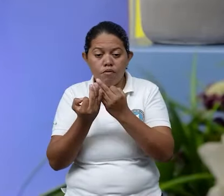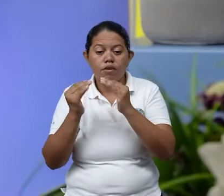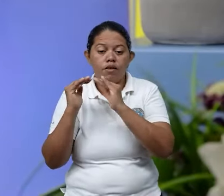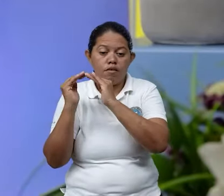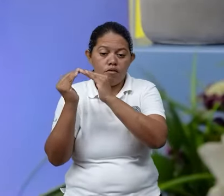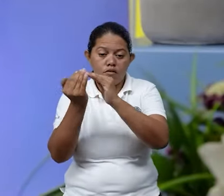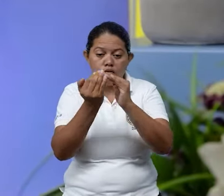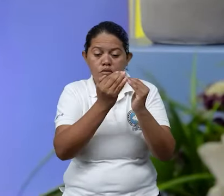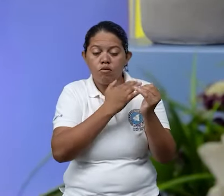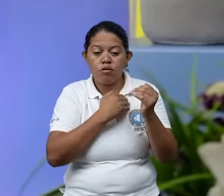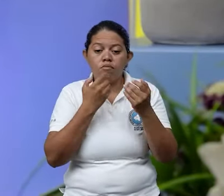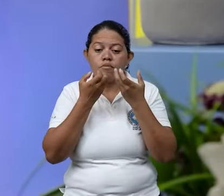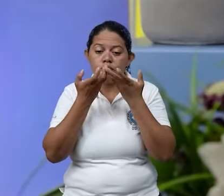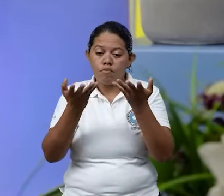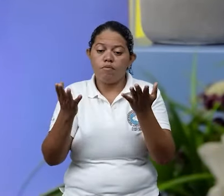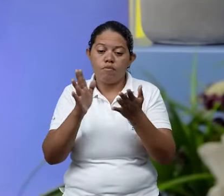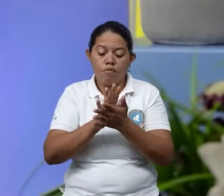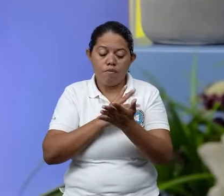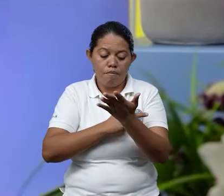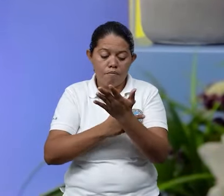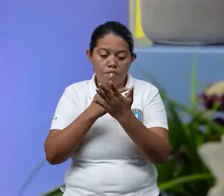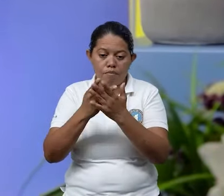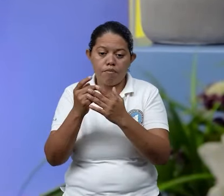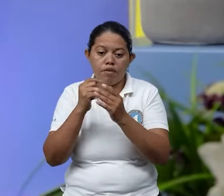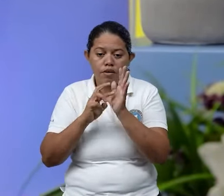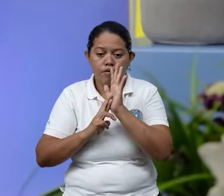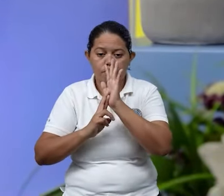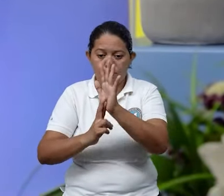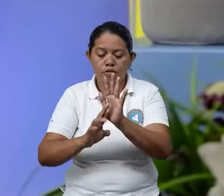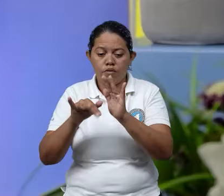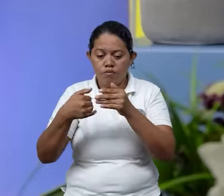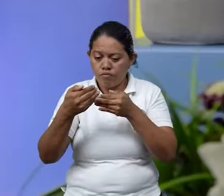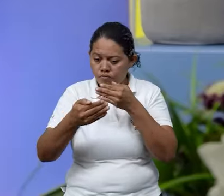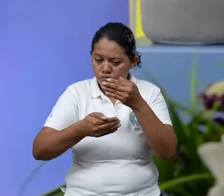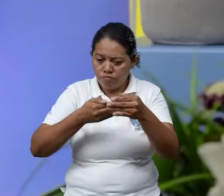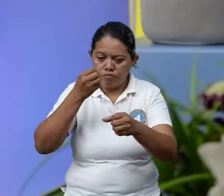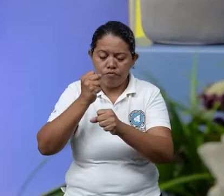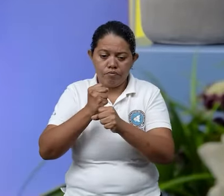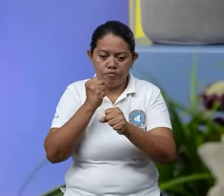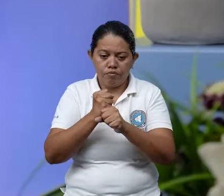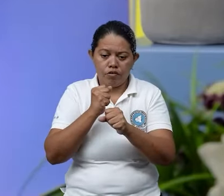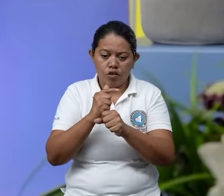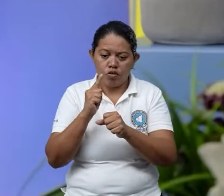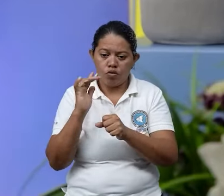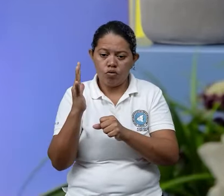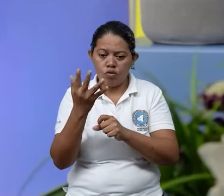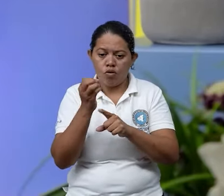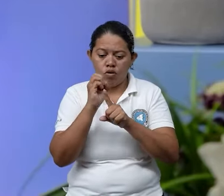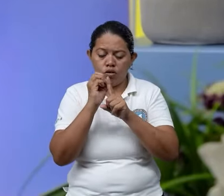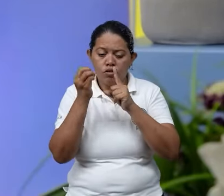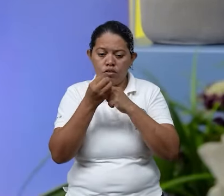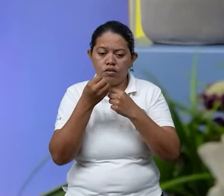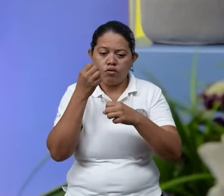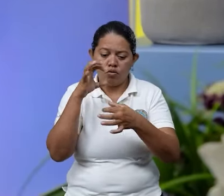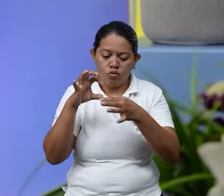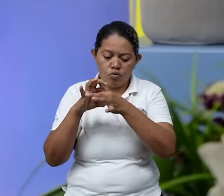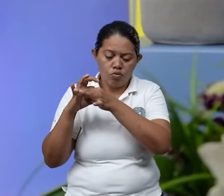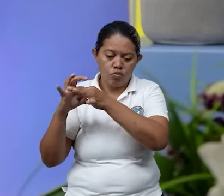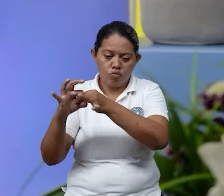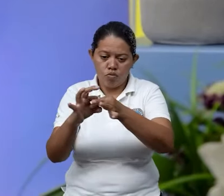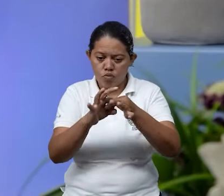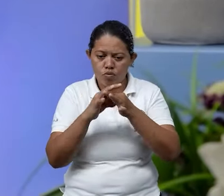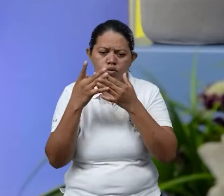comunitaria, que nos lleve a crear nuestro plan municipal de respuesta. Estamos trabajando de igual manera con todas las comisiones, un trabajo